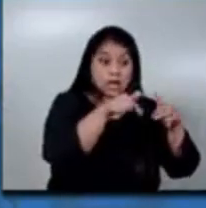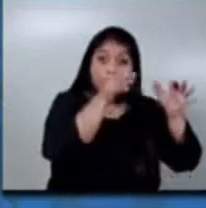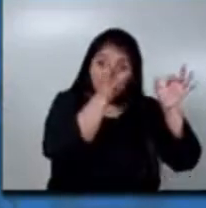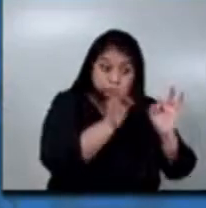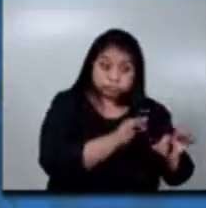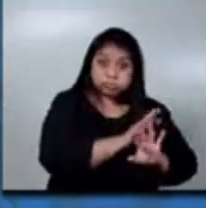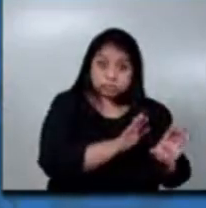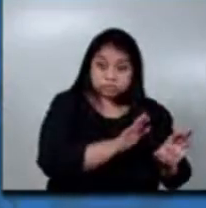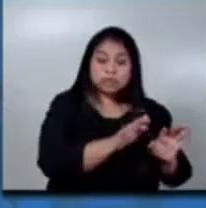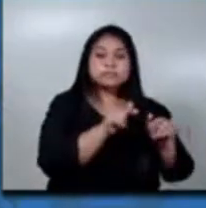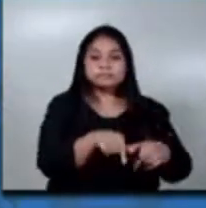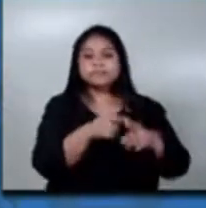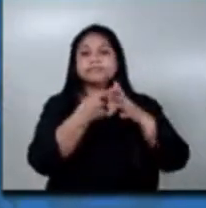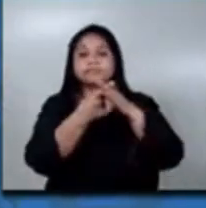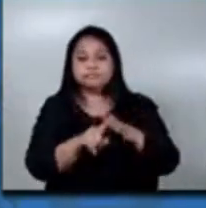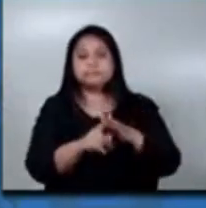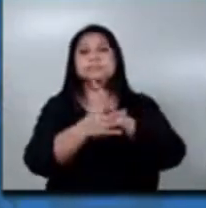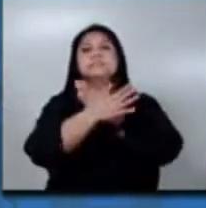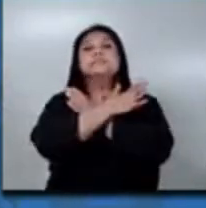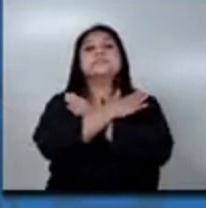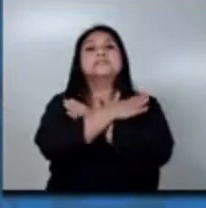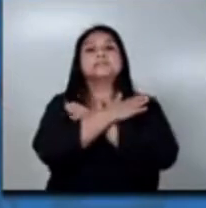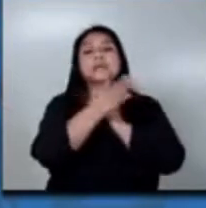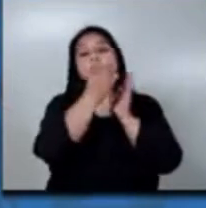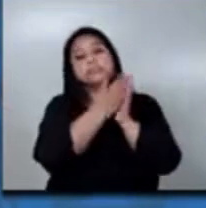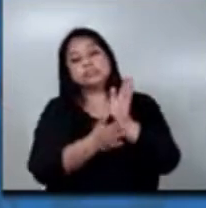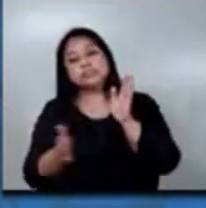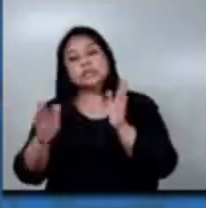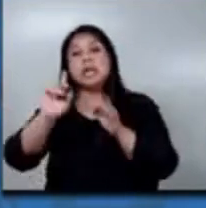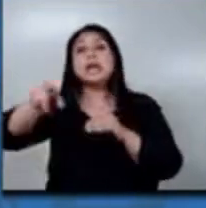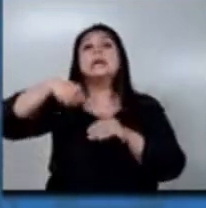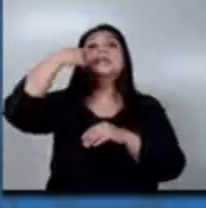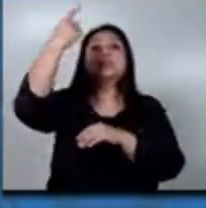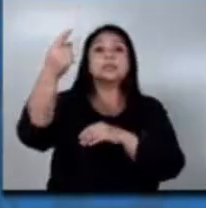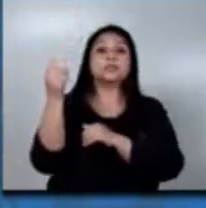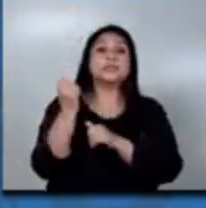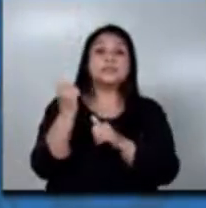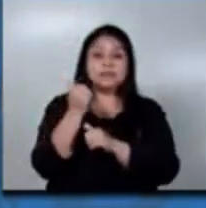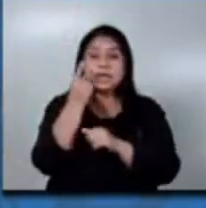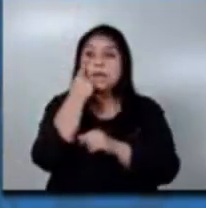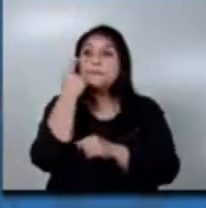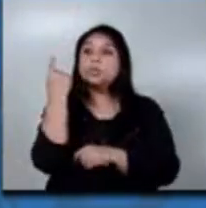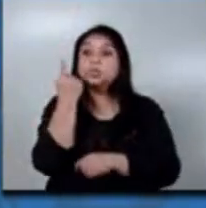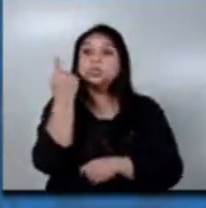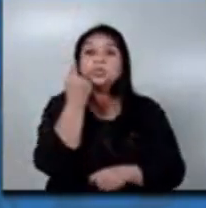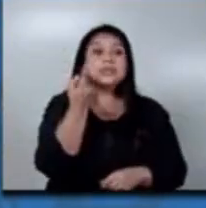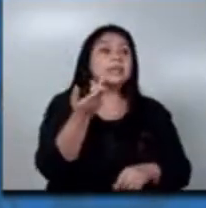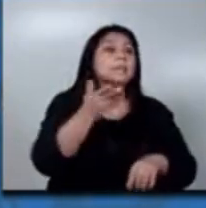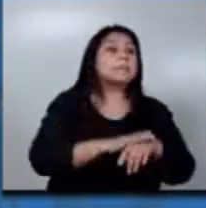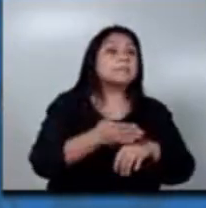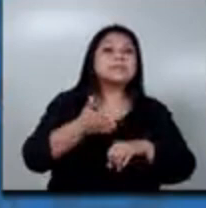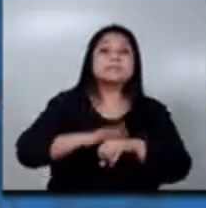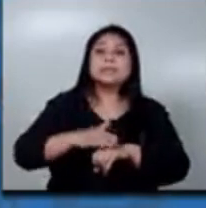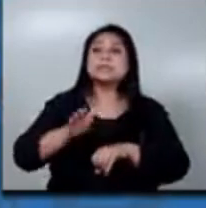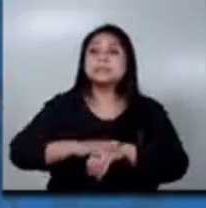grupo, a partir de mayo en adelante hasta abril del siguiente año, tenemos que seguir identificando más agricultores para poderles